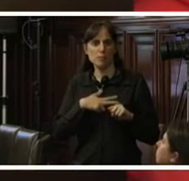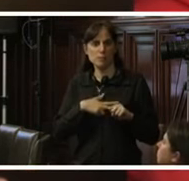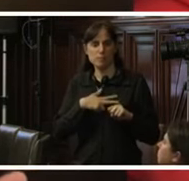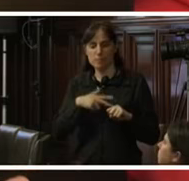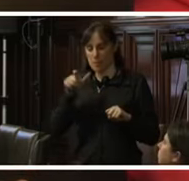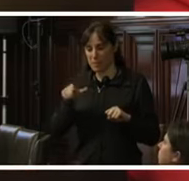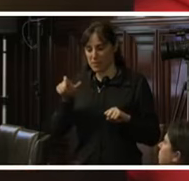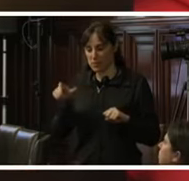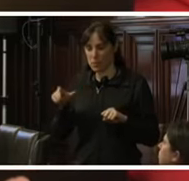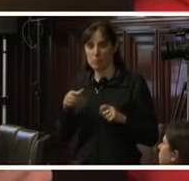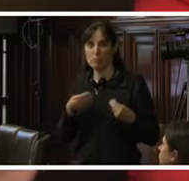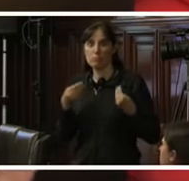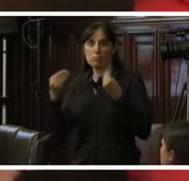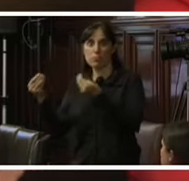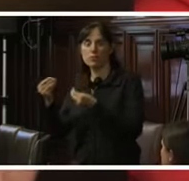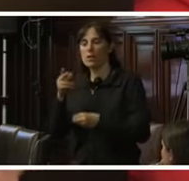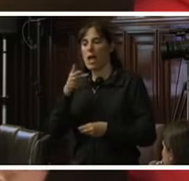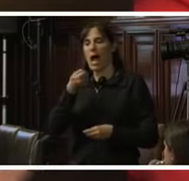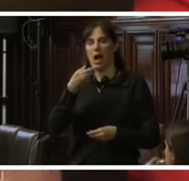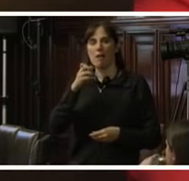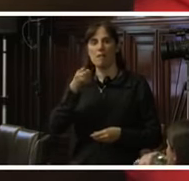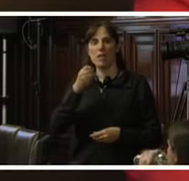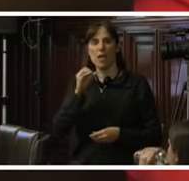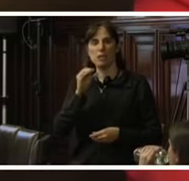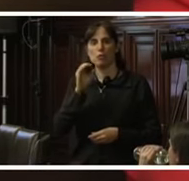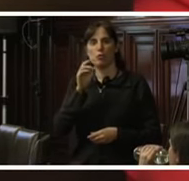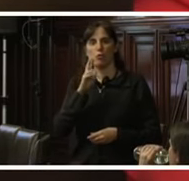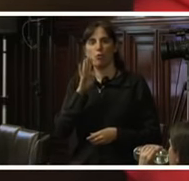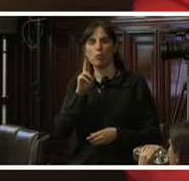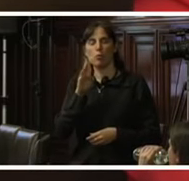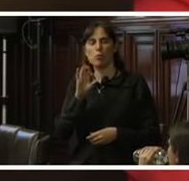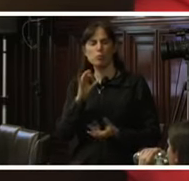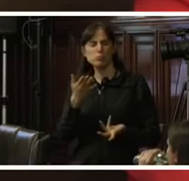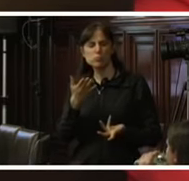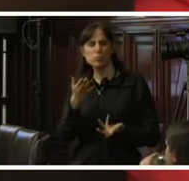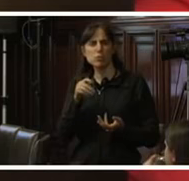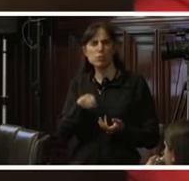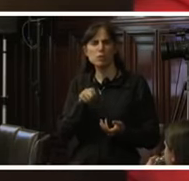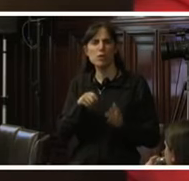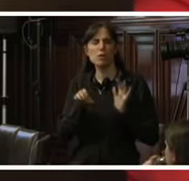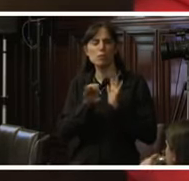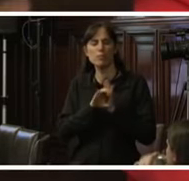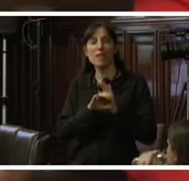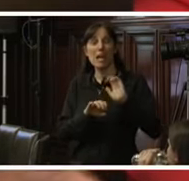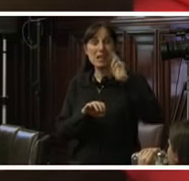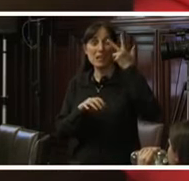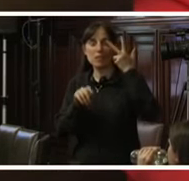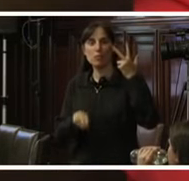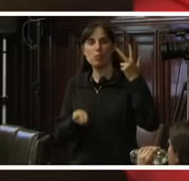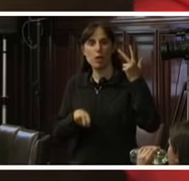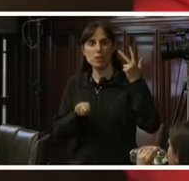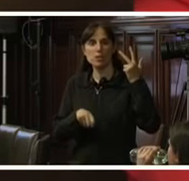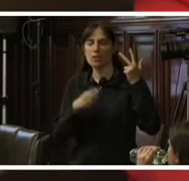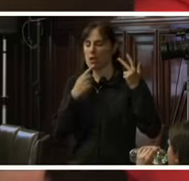llega al Tribunal Constitucional y el Tribunal Constitucional se encuentra con una situación donde tres magistrados de aquel entonces votan por